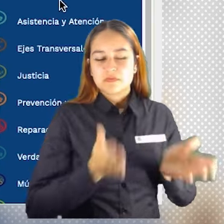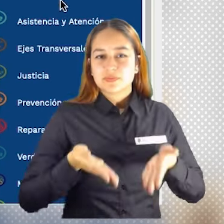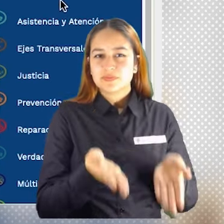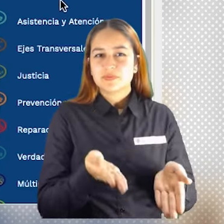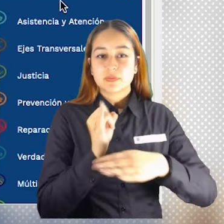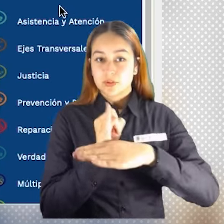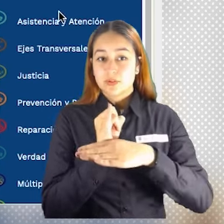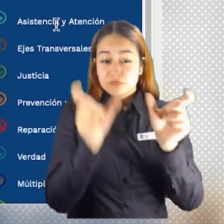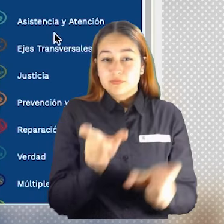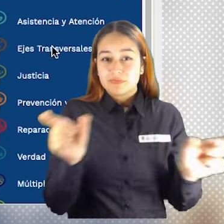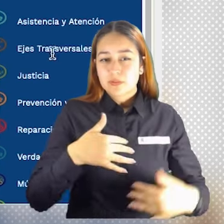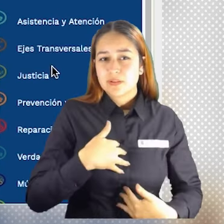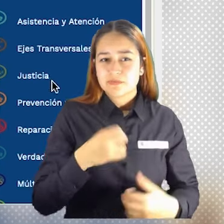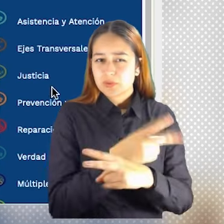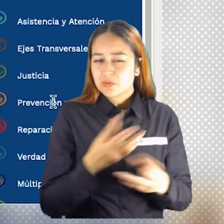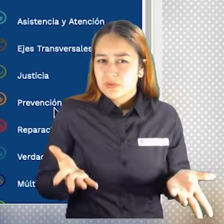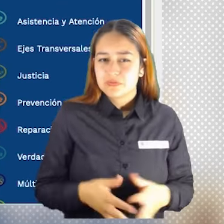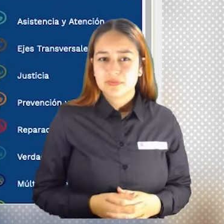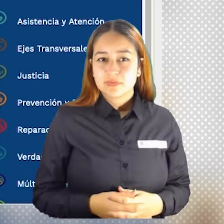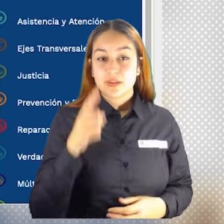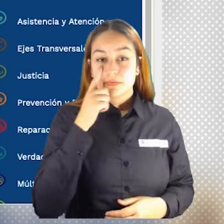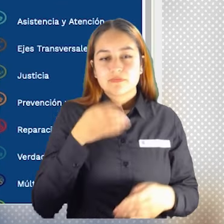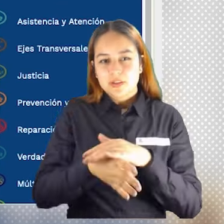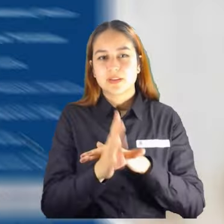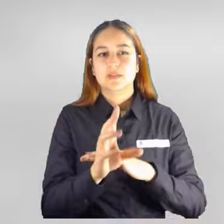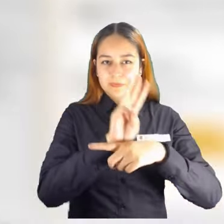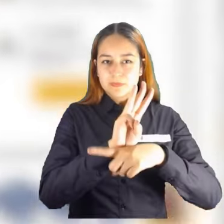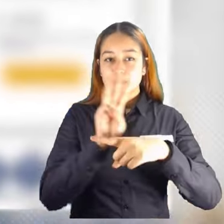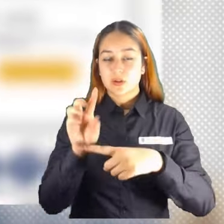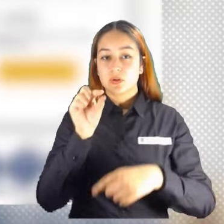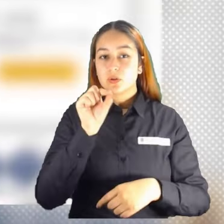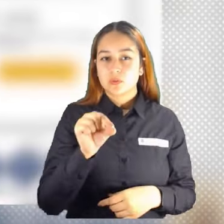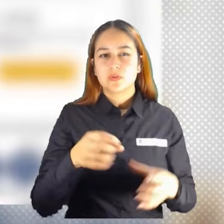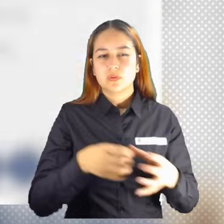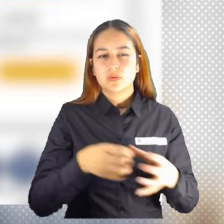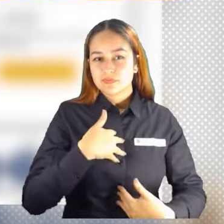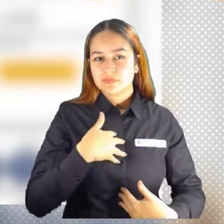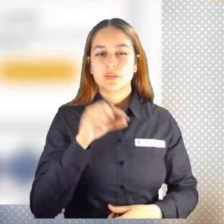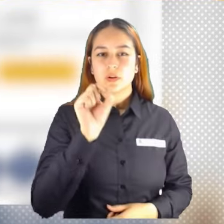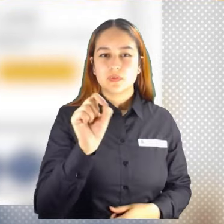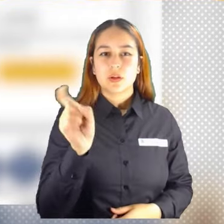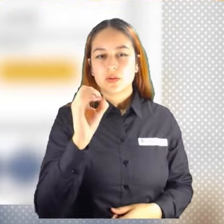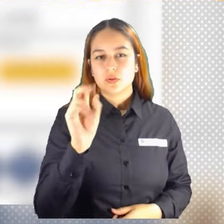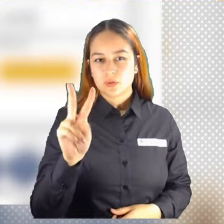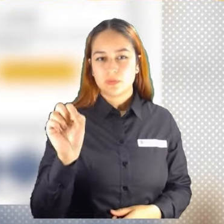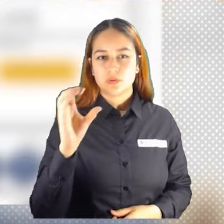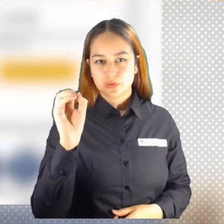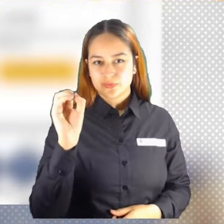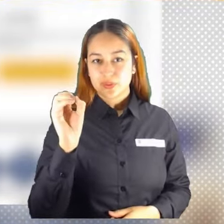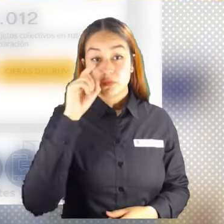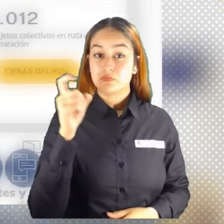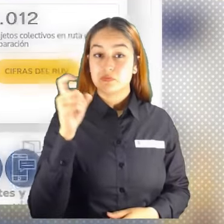¿Cómo consultar la oferta institucional para las víctimas del conflicto armado? Ingresa a la página web www.unidadvictimas